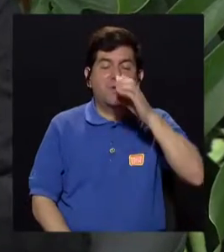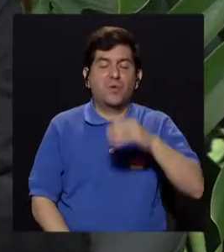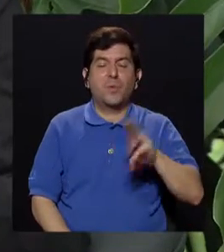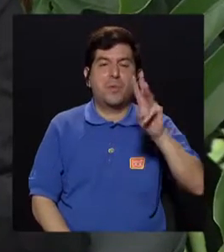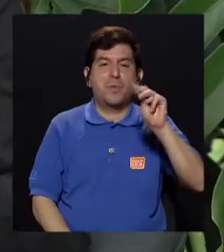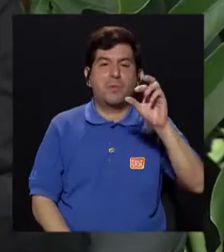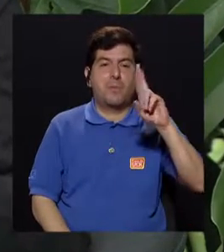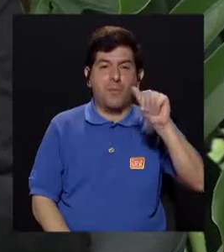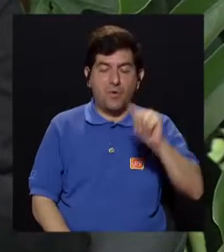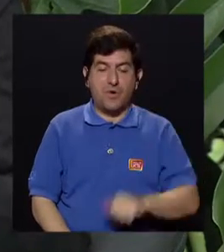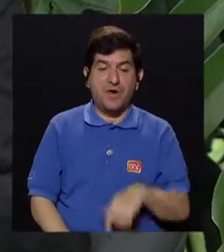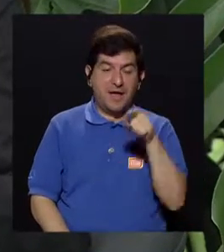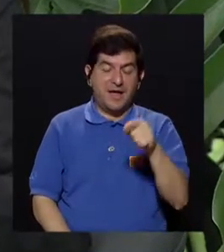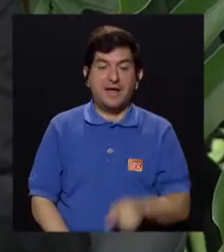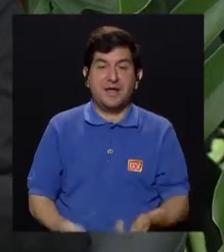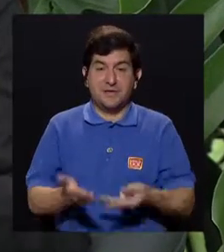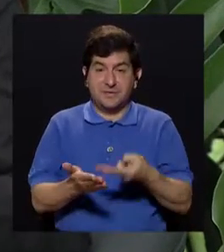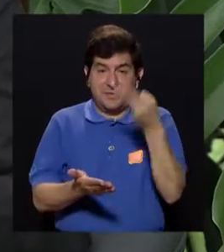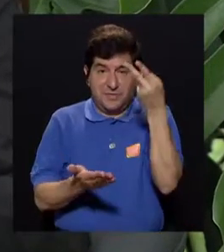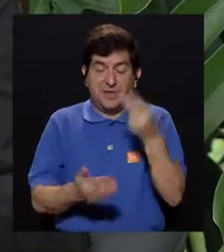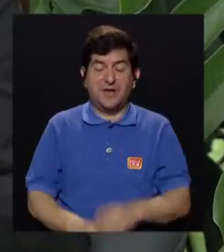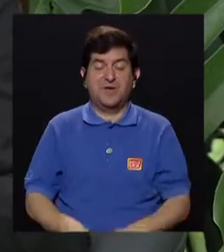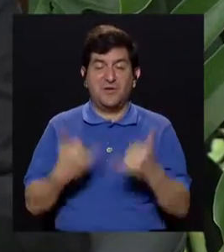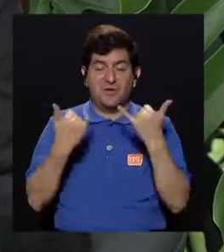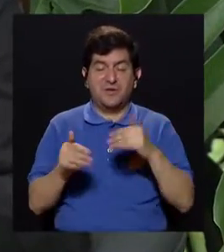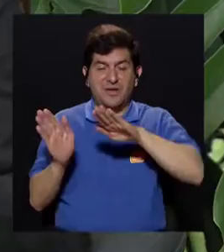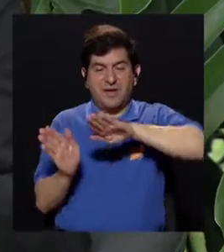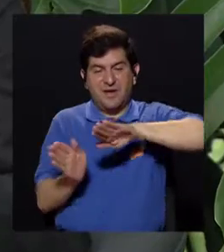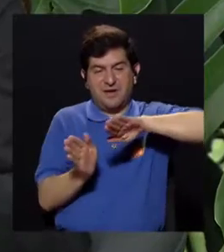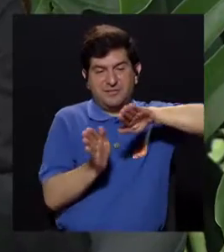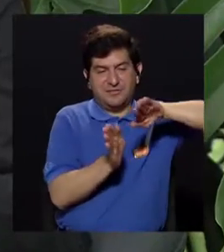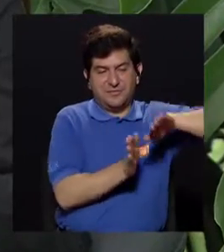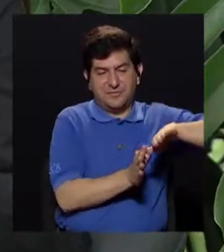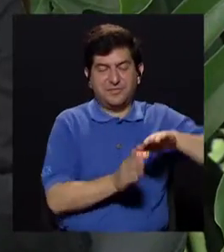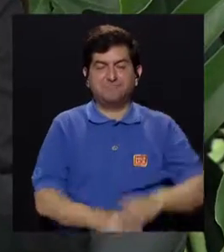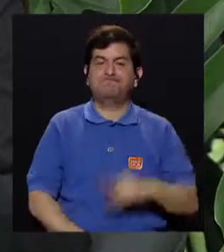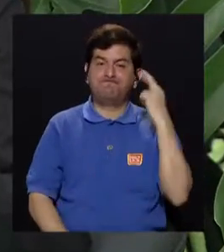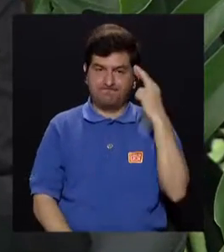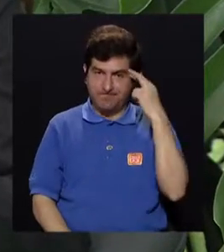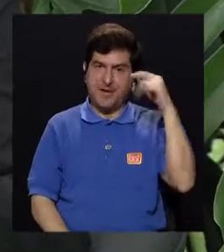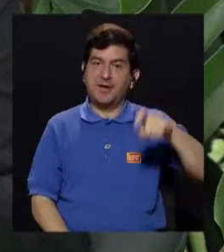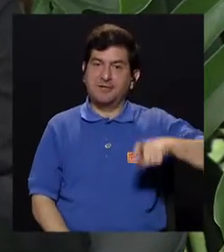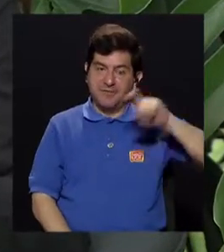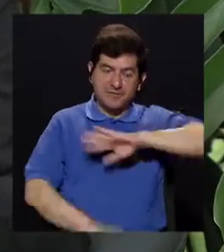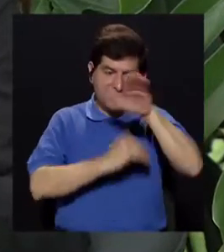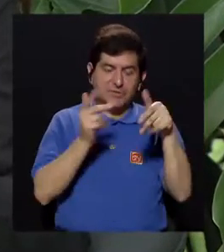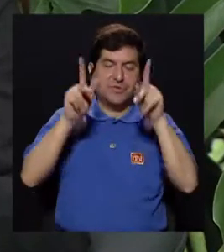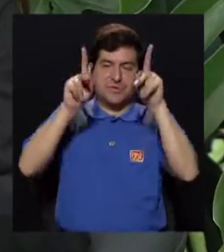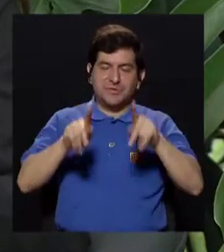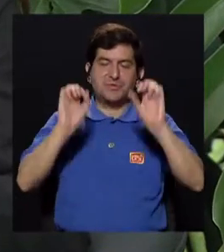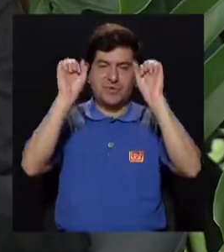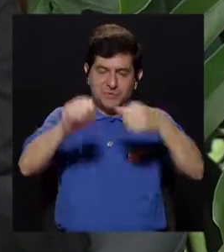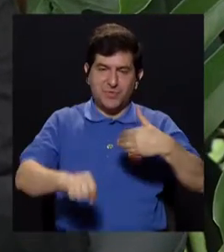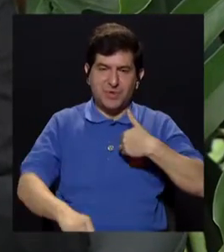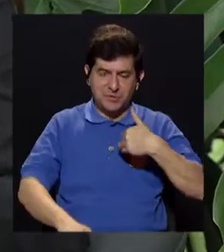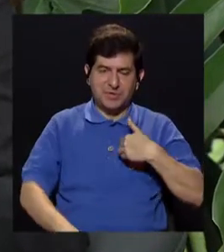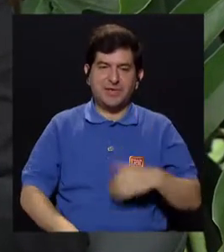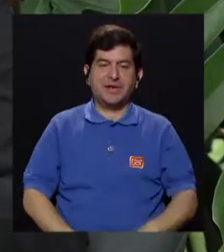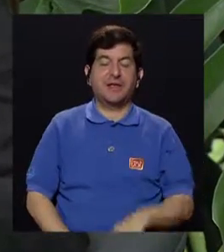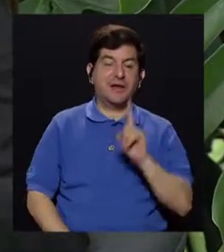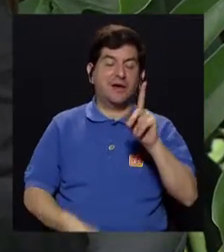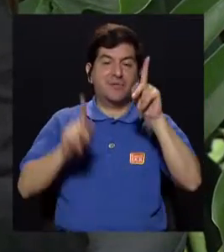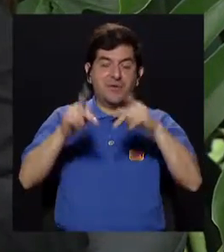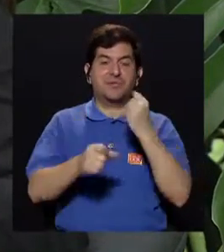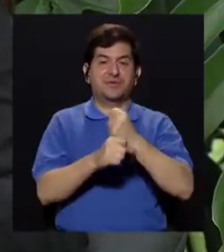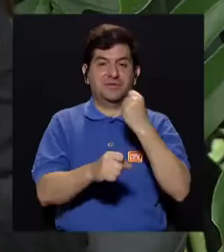tesoros que poco a poco hemos ido dejando de lado. Así es que debemos de reflexionar, todos los que podemos tener en la